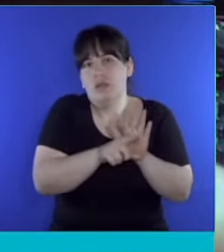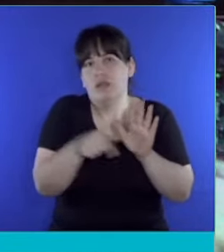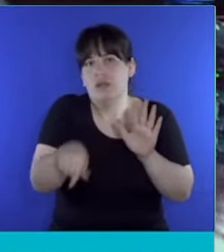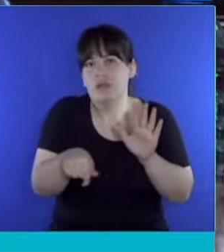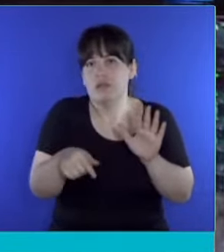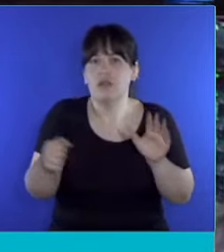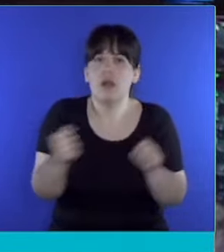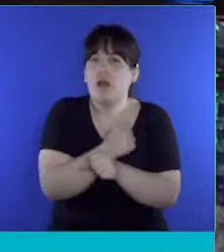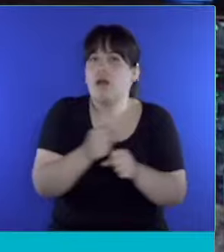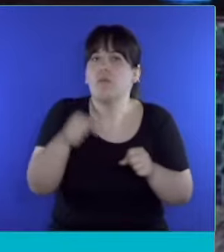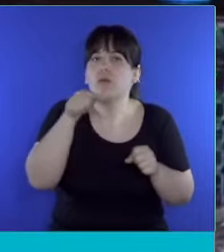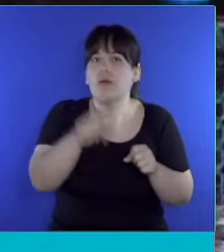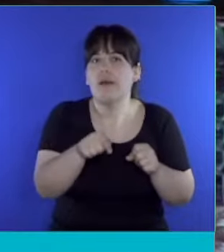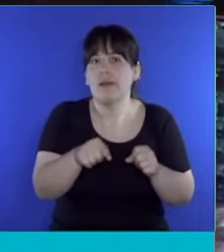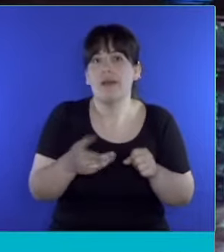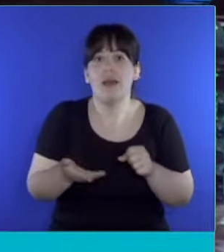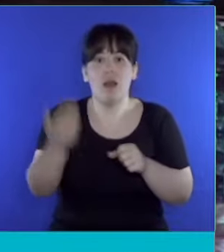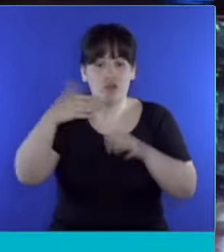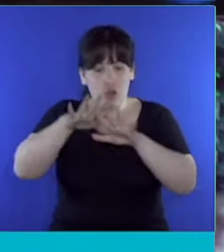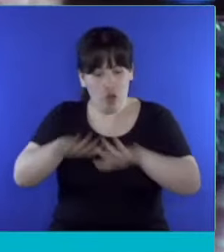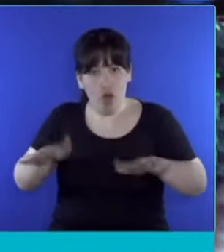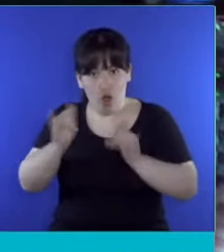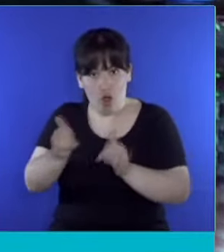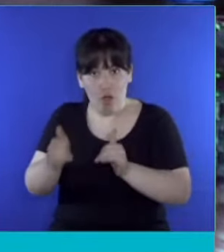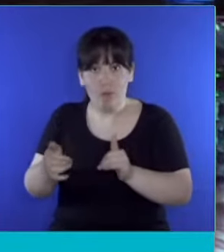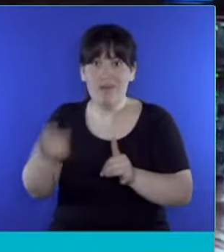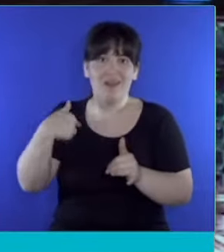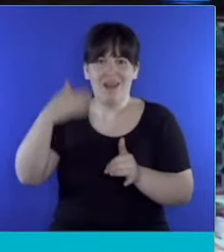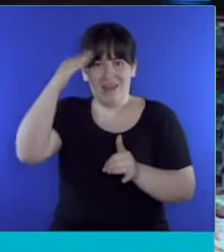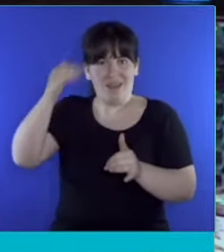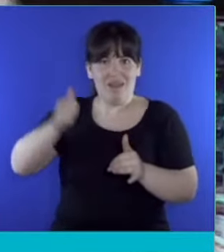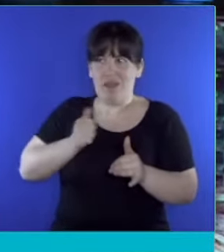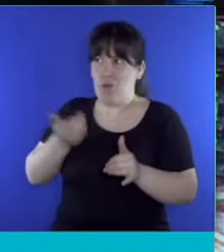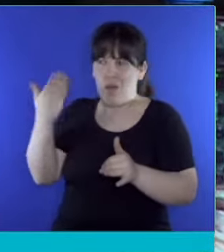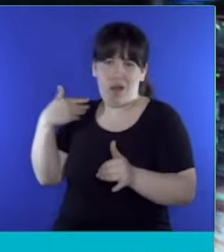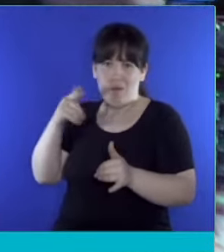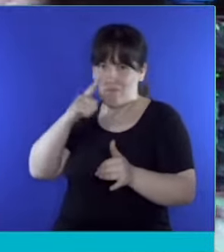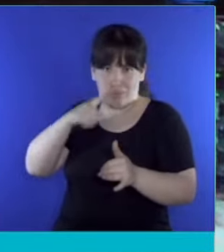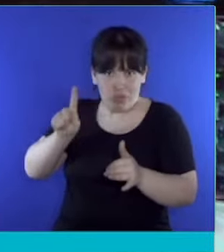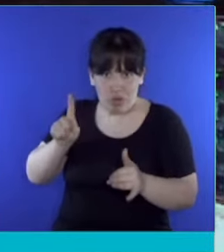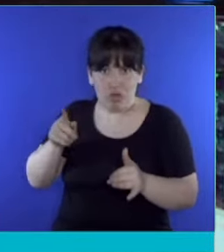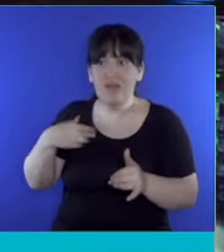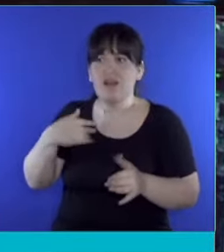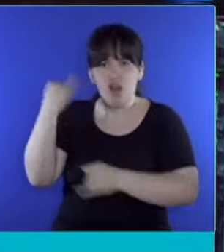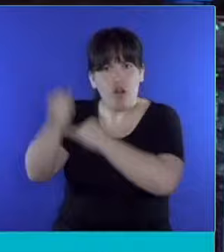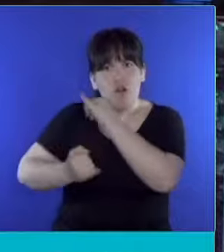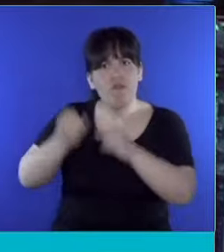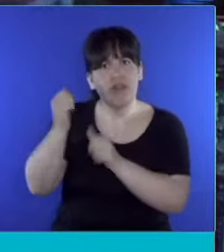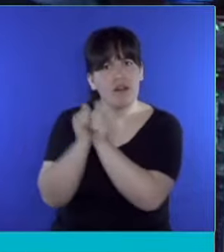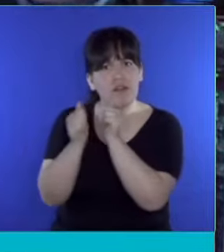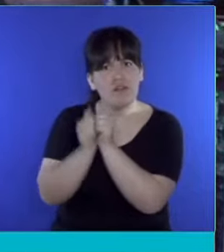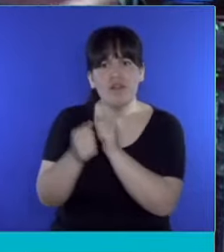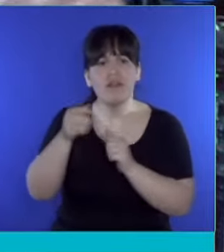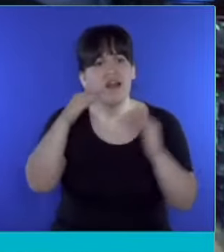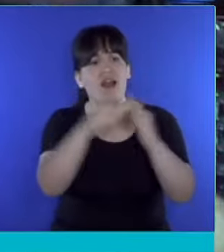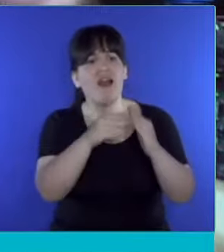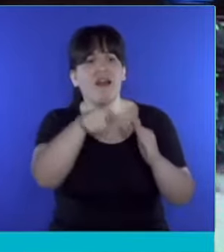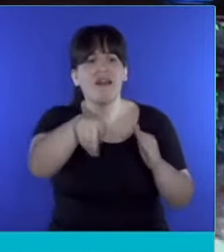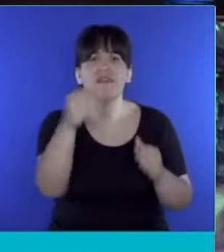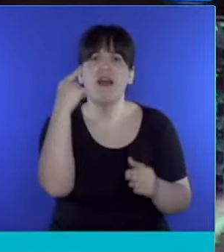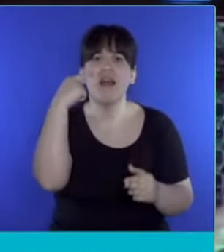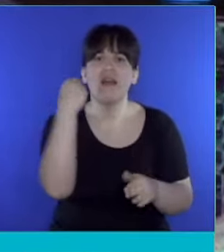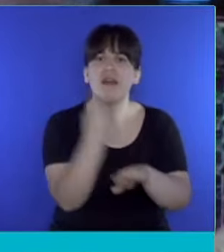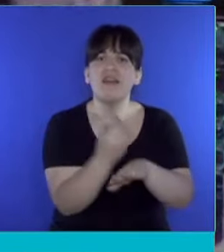que los pibes que no vivieron la dictadura militar sepan lo que pasó en esa casa. Alguien les puede explicar quién vivió en esa casa. Alguien les puede explicar la